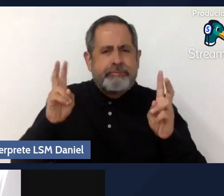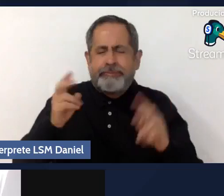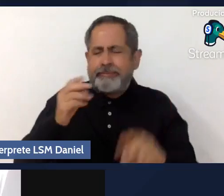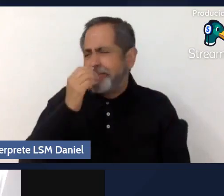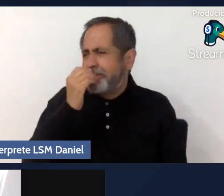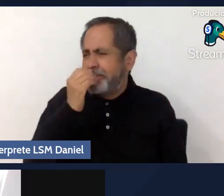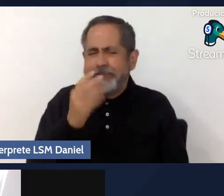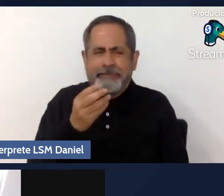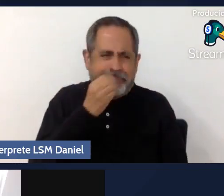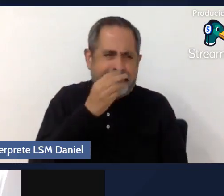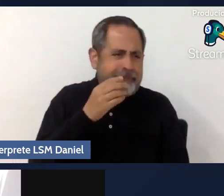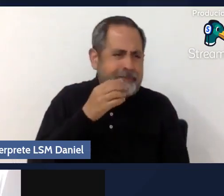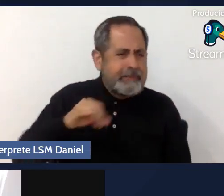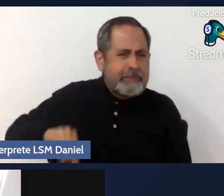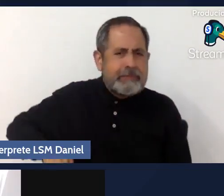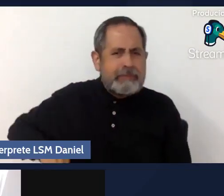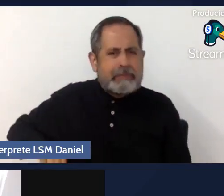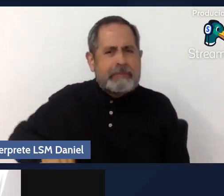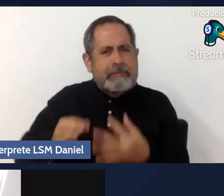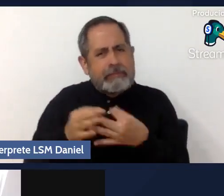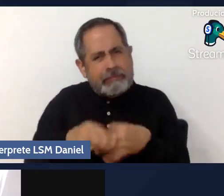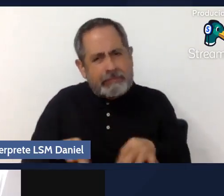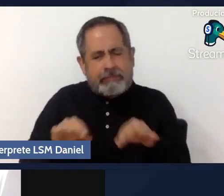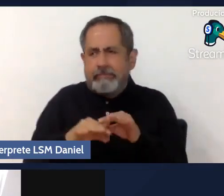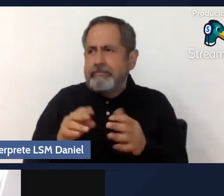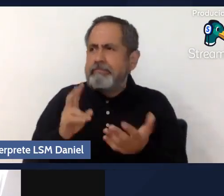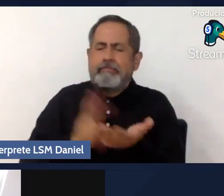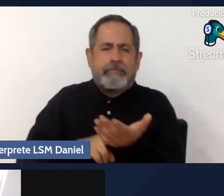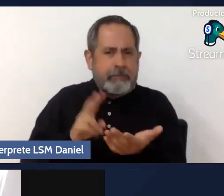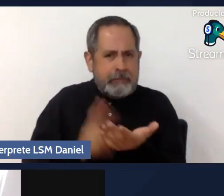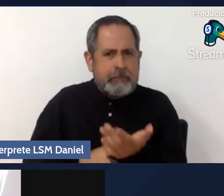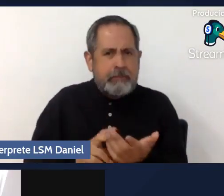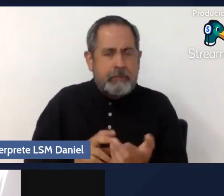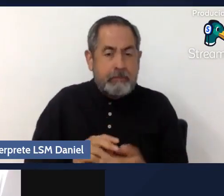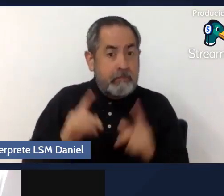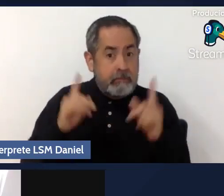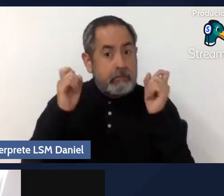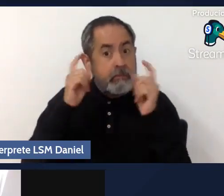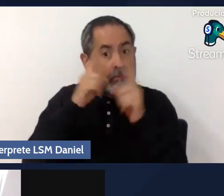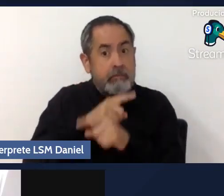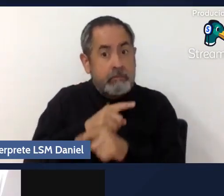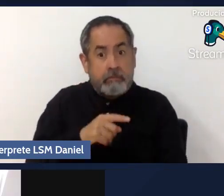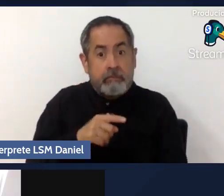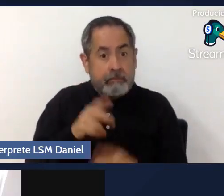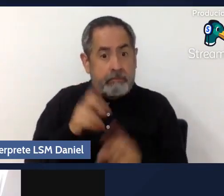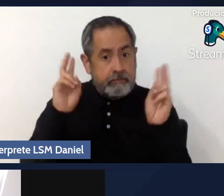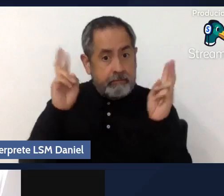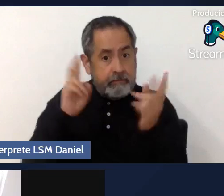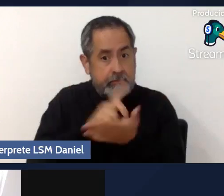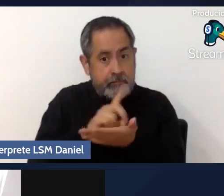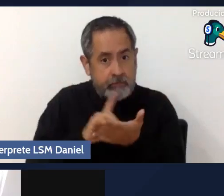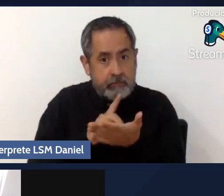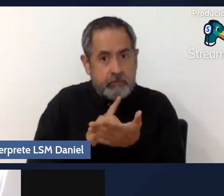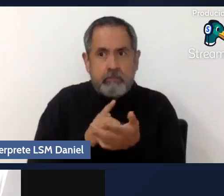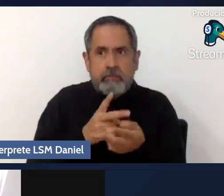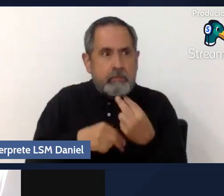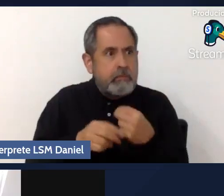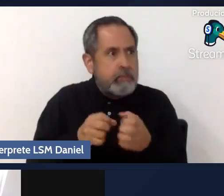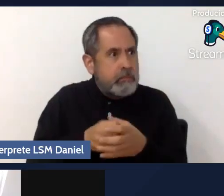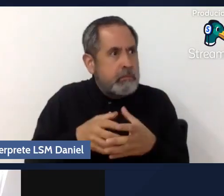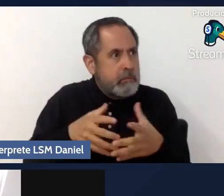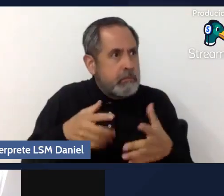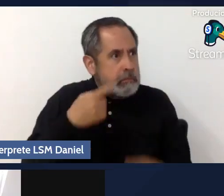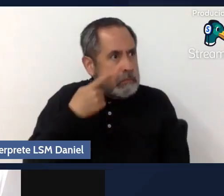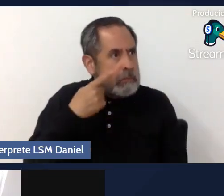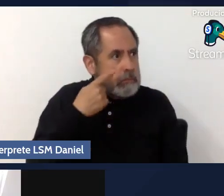muy, muy, muy, digamos, complicado en estos tiempos, ¿no? Y que parece ser que se va agravando cada día